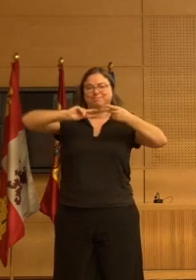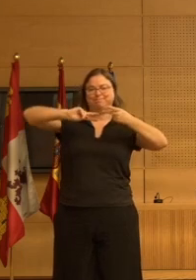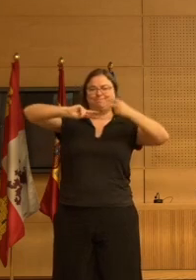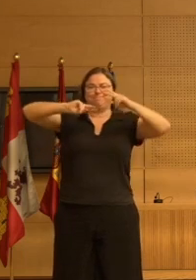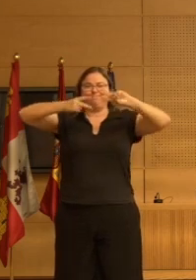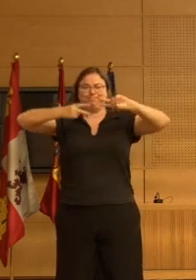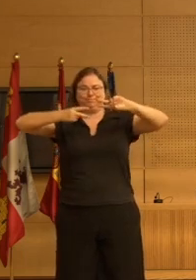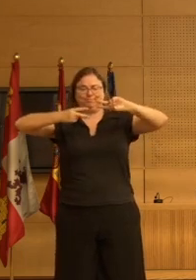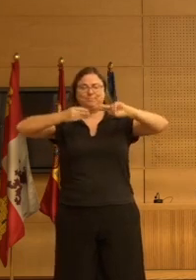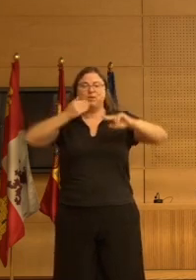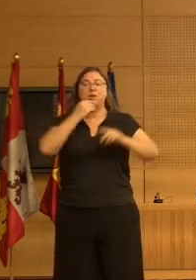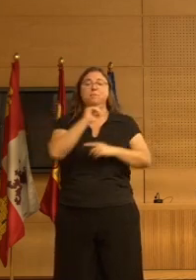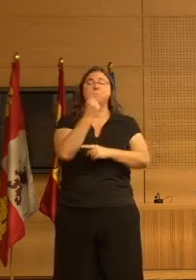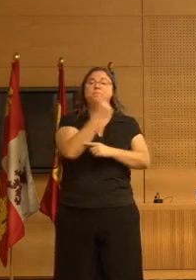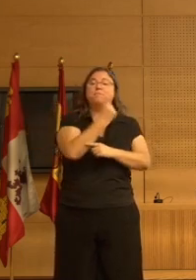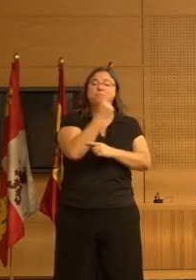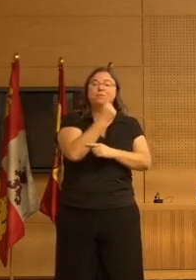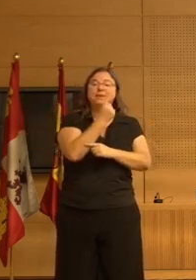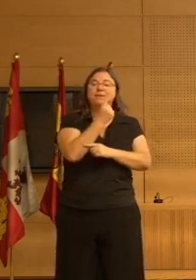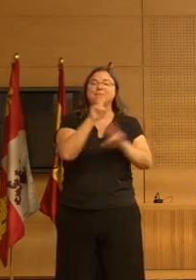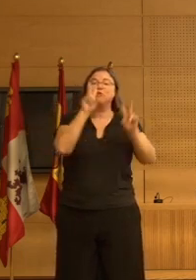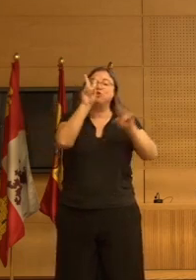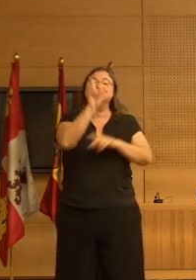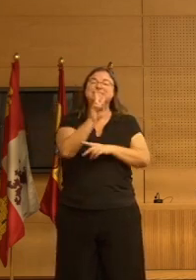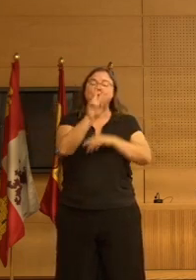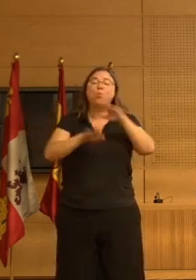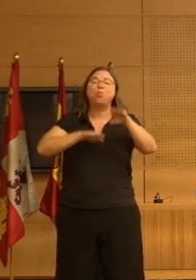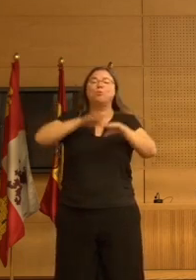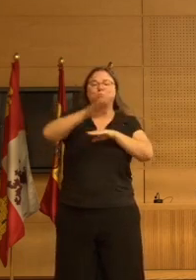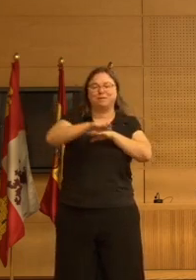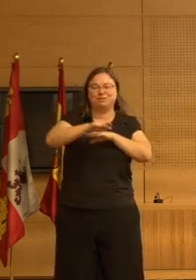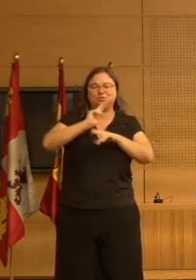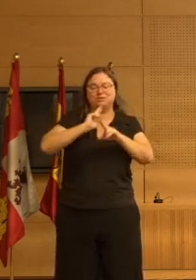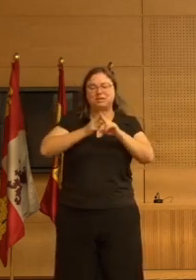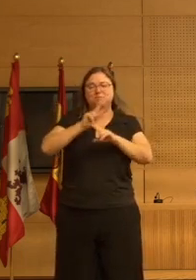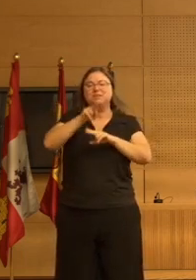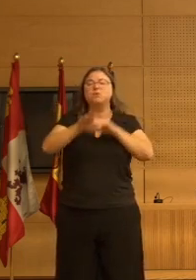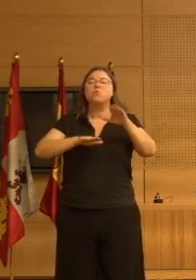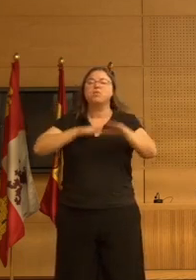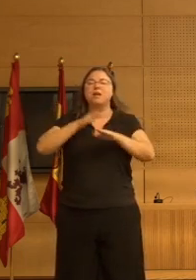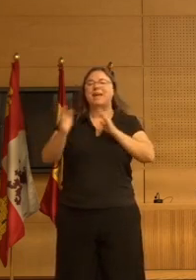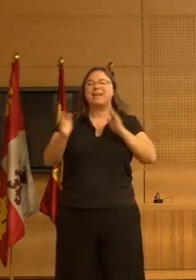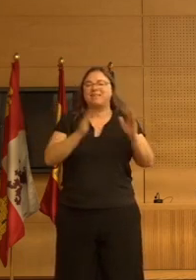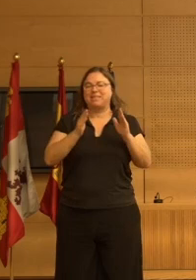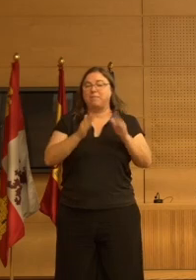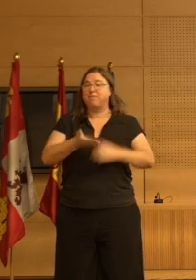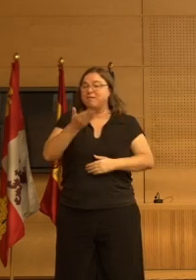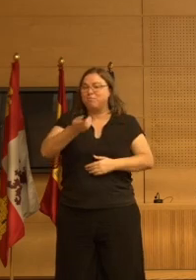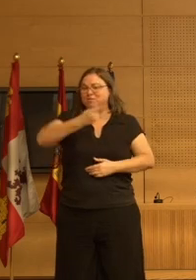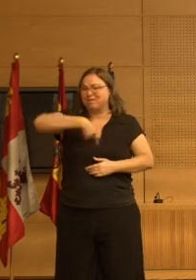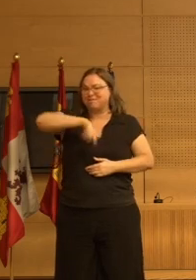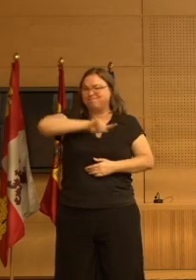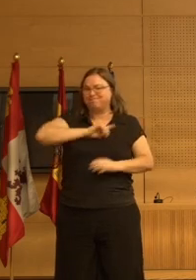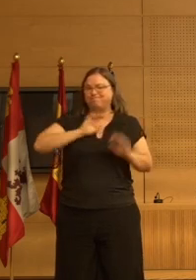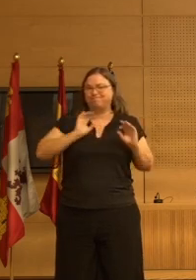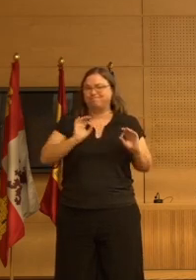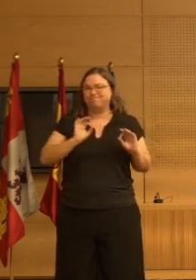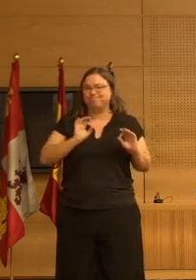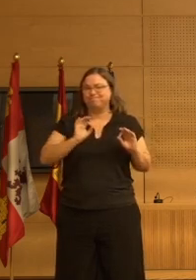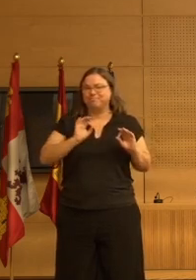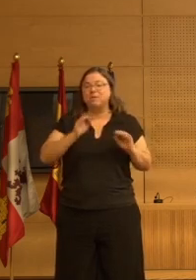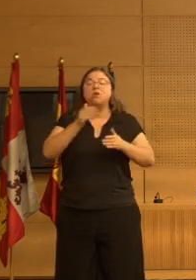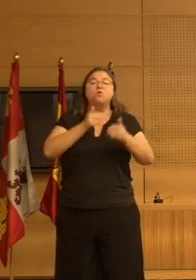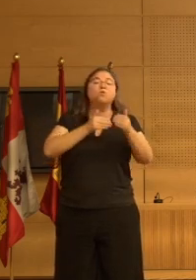colocar en primer lugar este segundo paso, esta segunda etapa tan importante y que realmente nos va a ocupar en